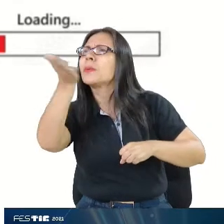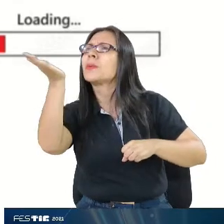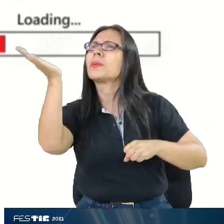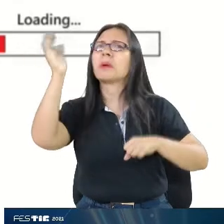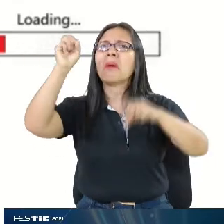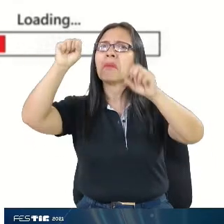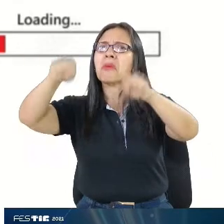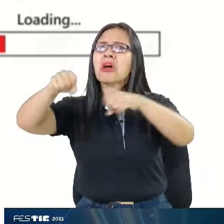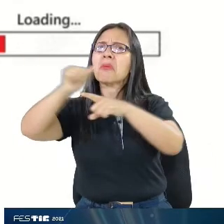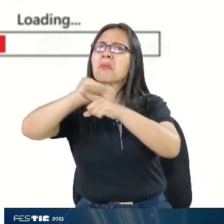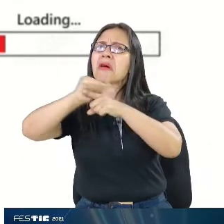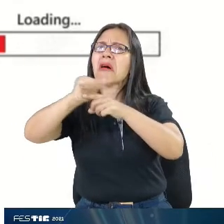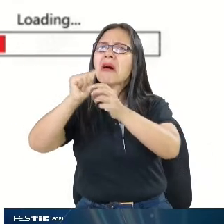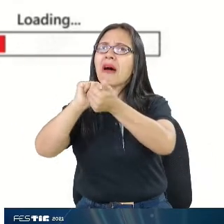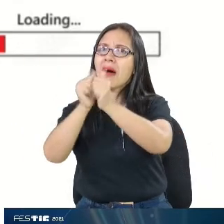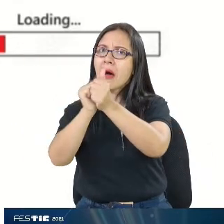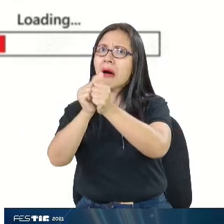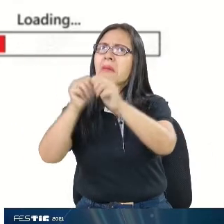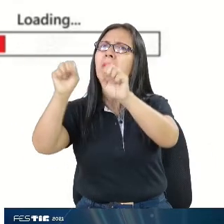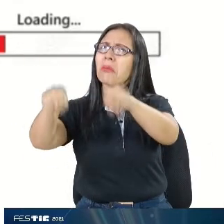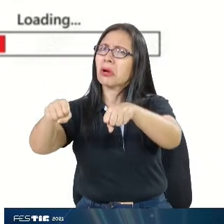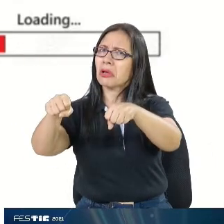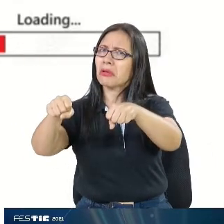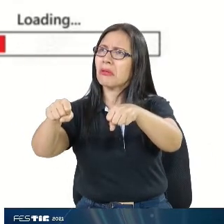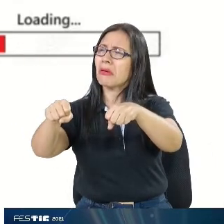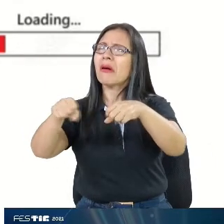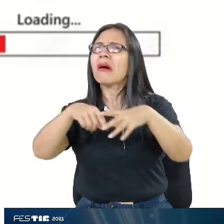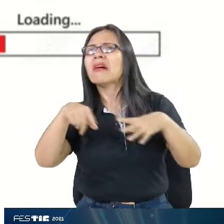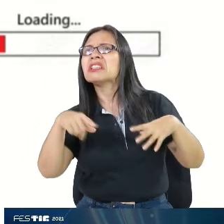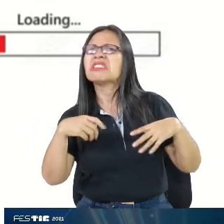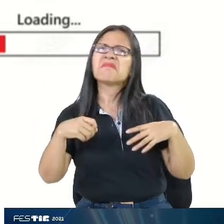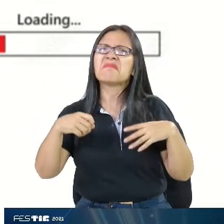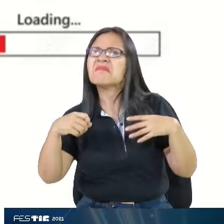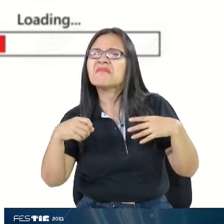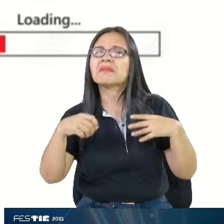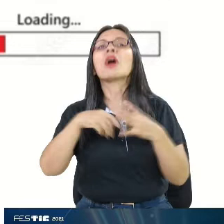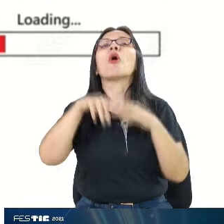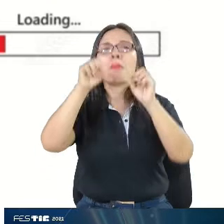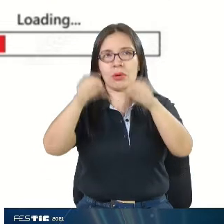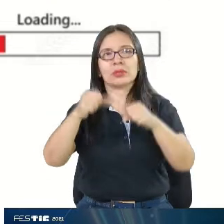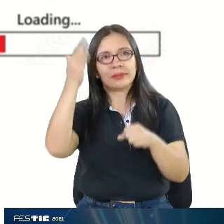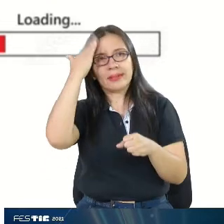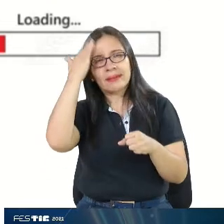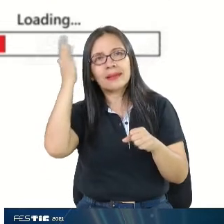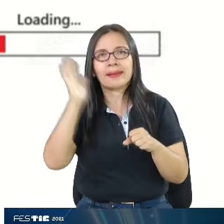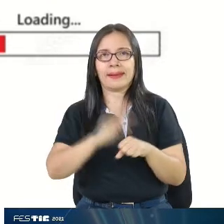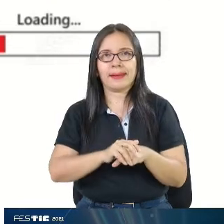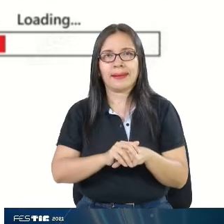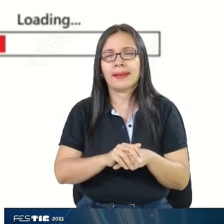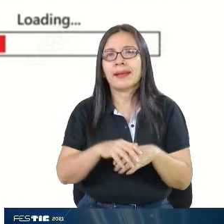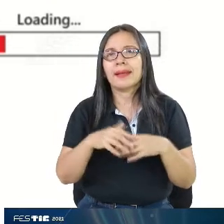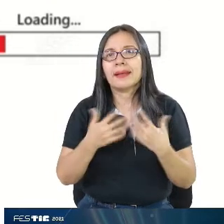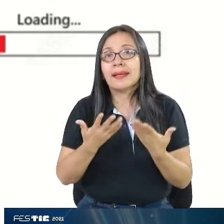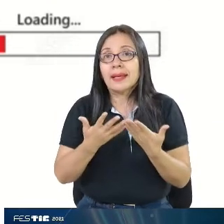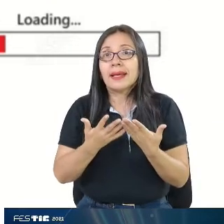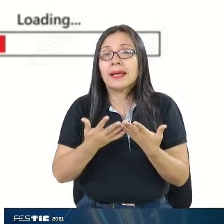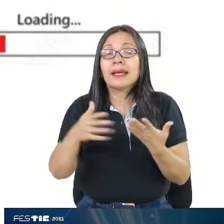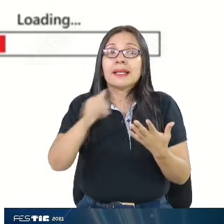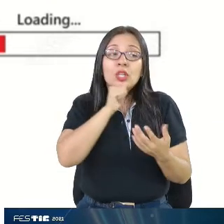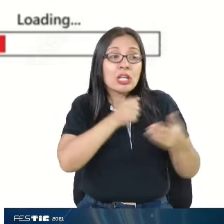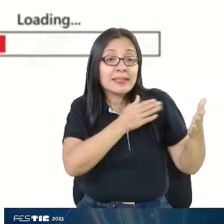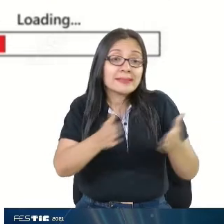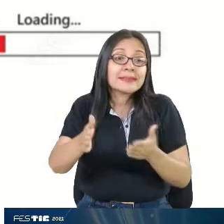salir y practicar deporte. Las estaciones hidroclimatológicas de CBC nos dicen, como ya les mencionaba, a nivel de río,